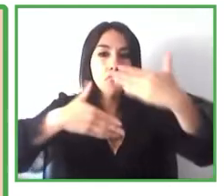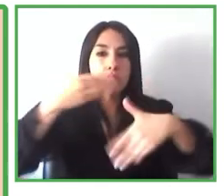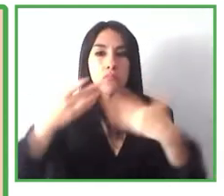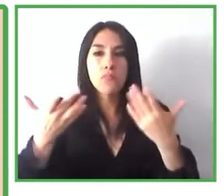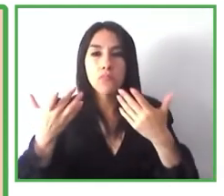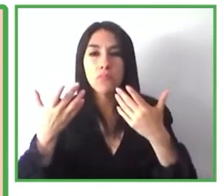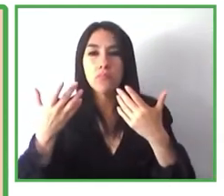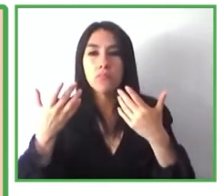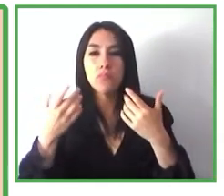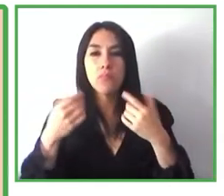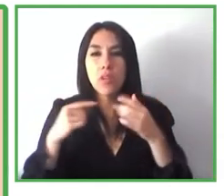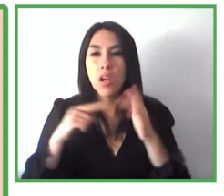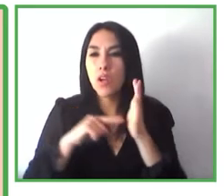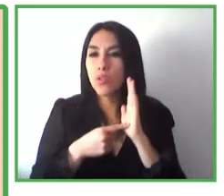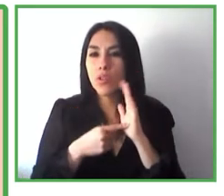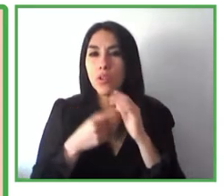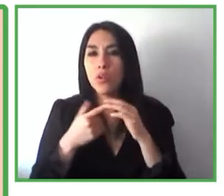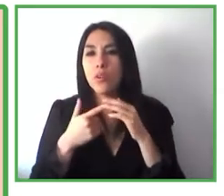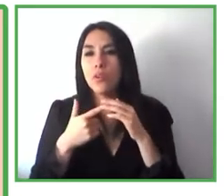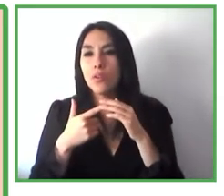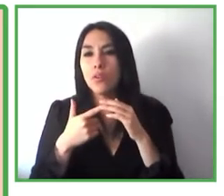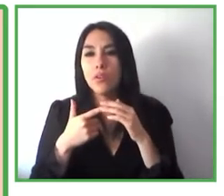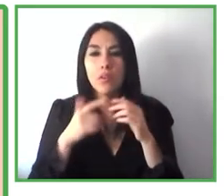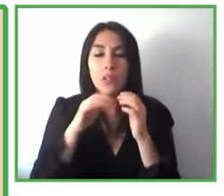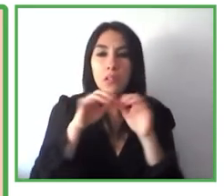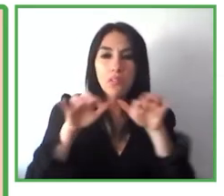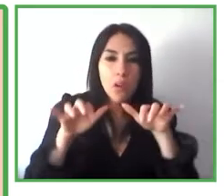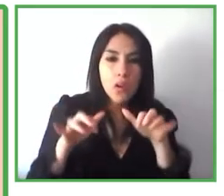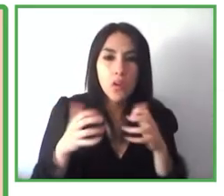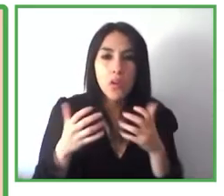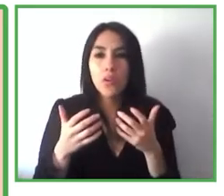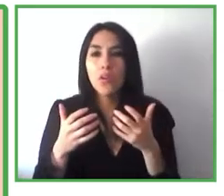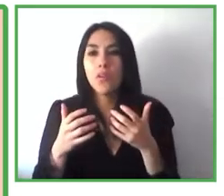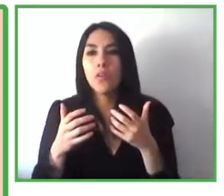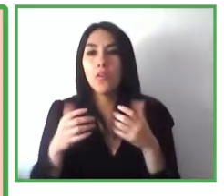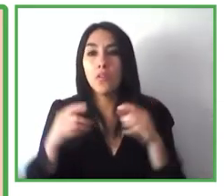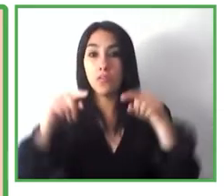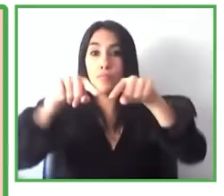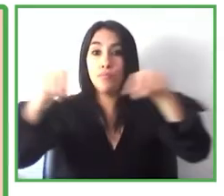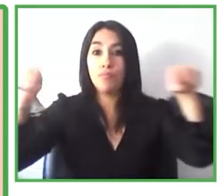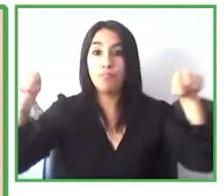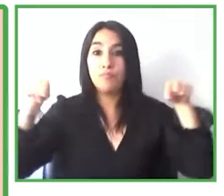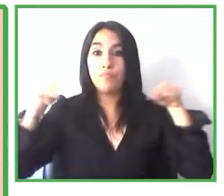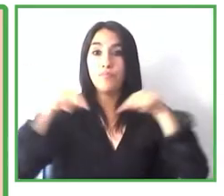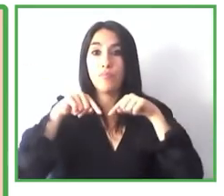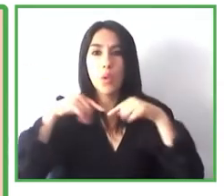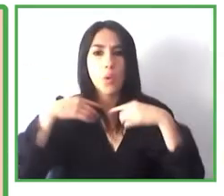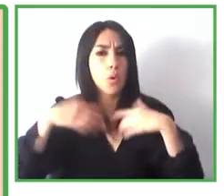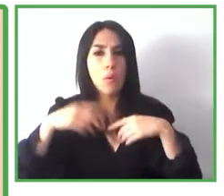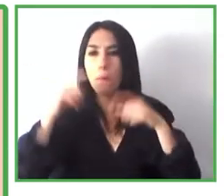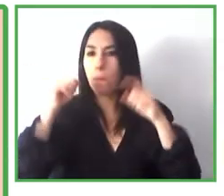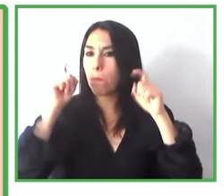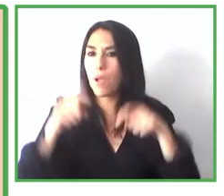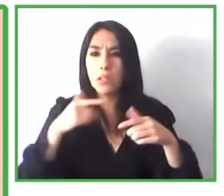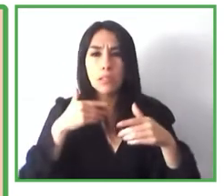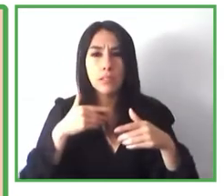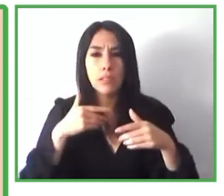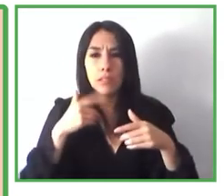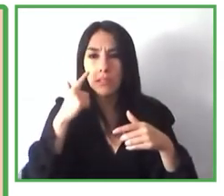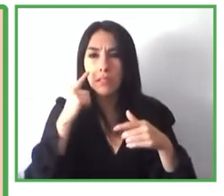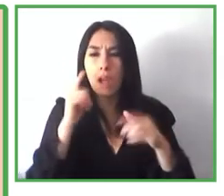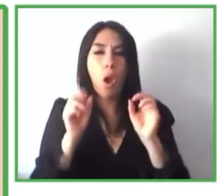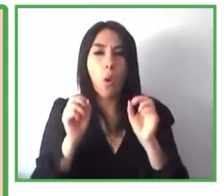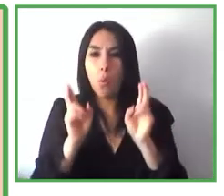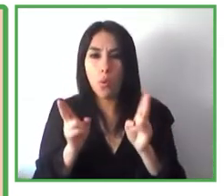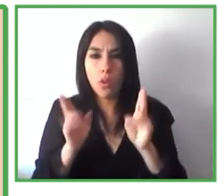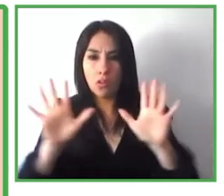adaptativos que podamos tener en el espacio pero siempre de una manera muy transparente muy natural muy sutil poco intrusiva siempre para